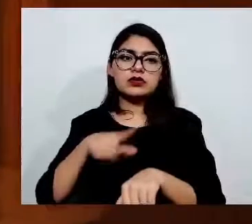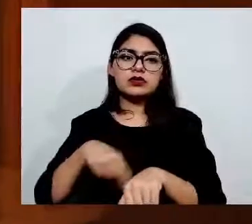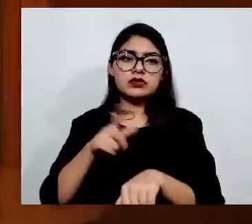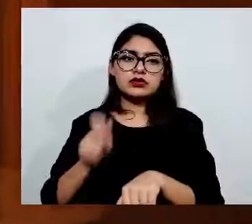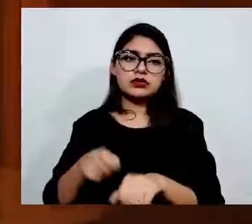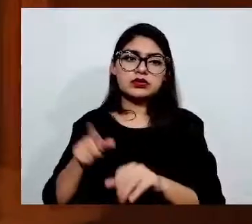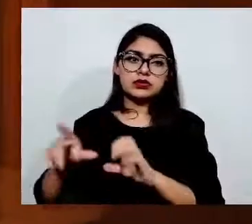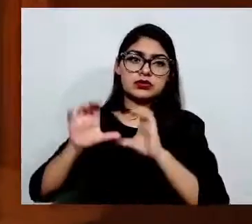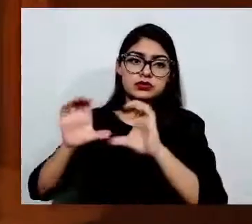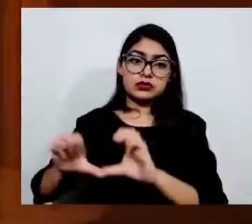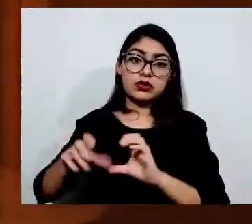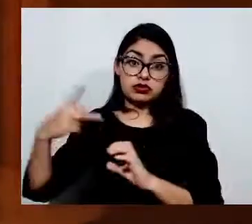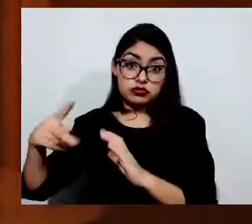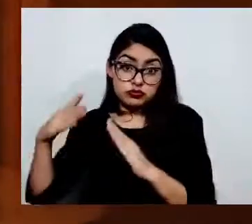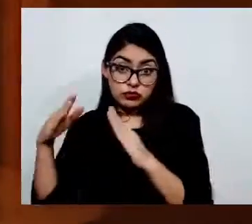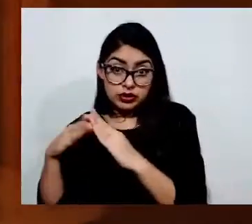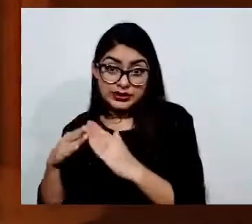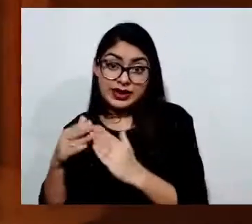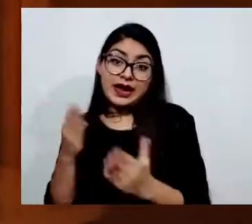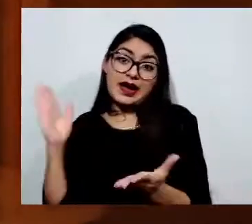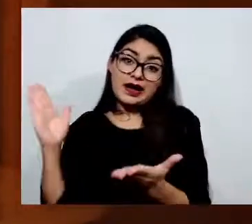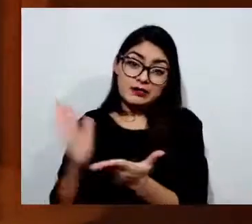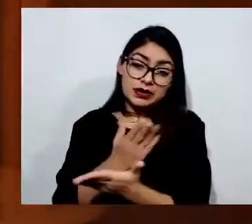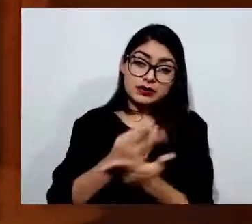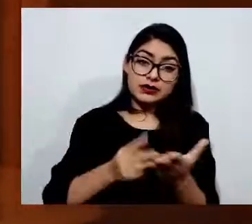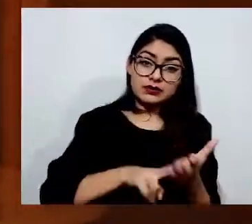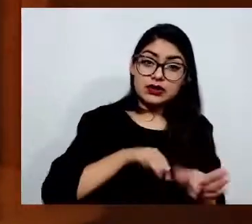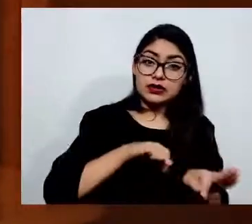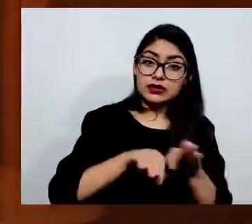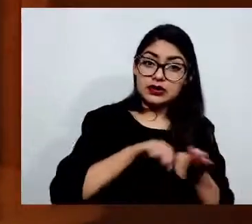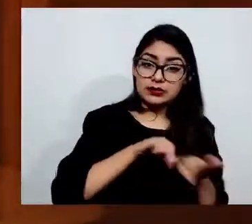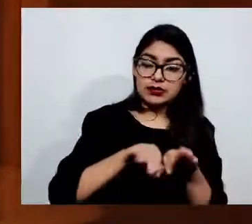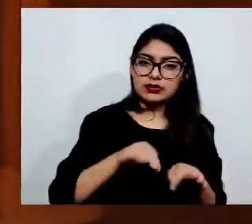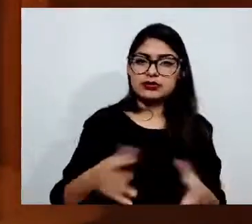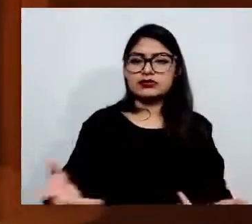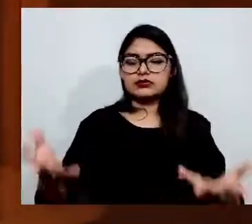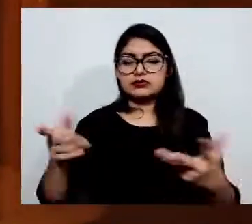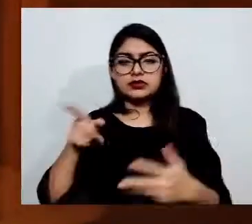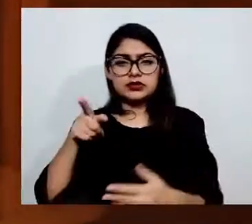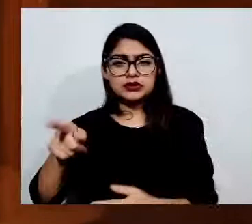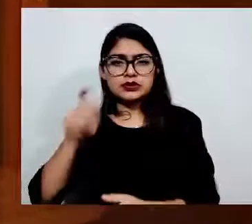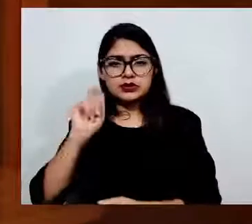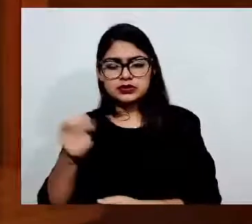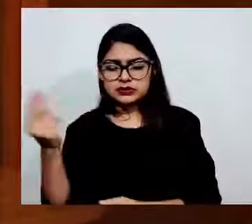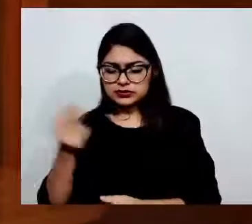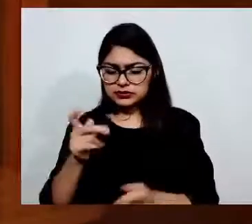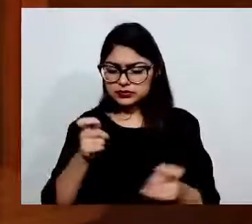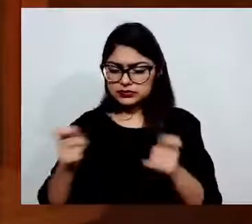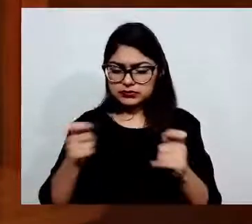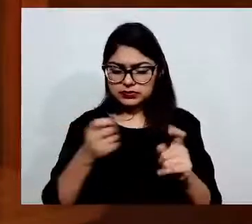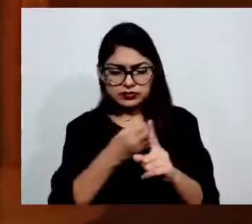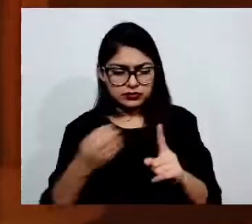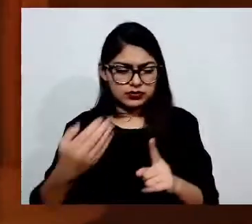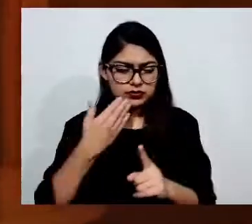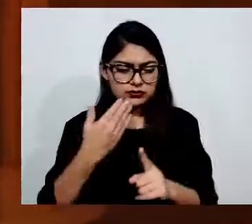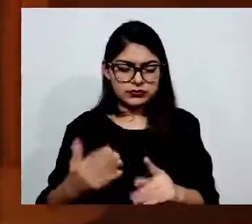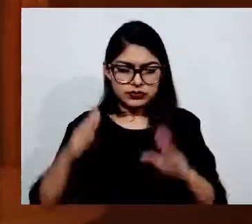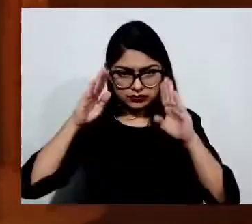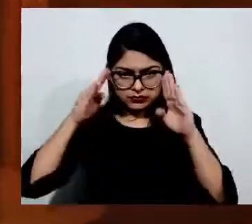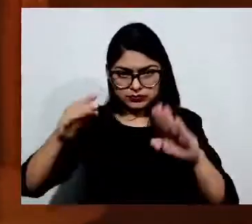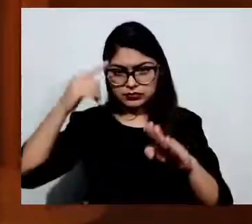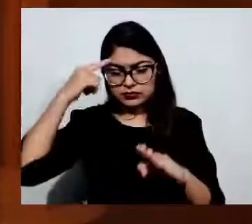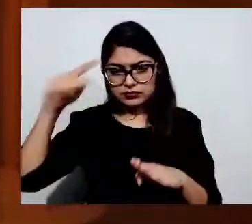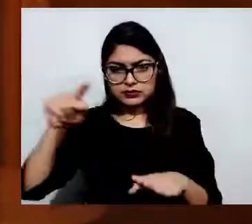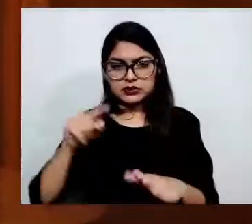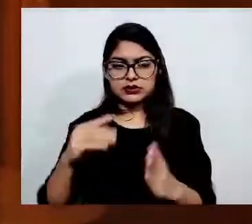Todo esto revela la necesidad de dirigir los esfuerzos hacia la operatividad del marco jurídico con el que ya